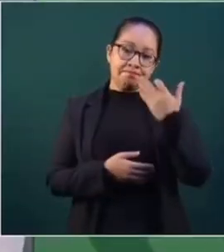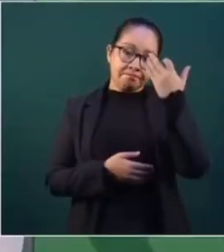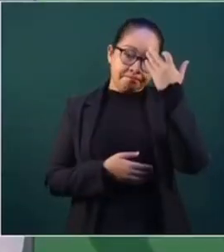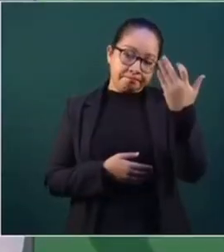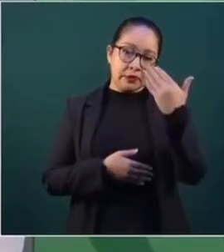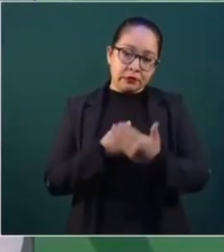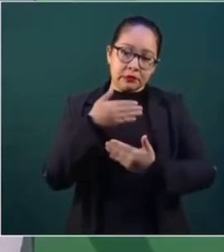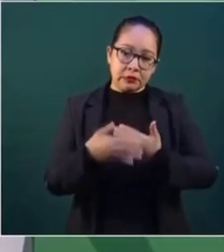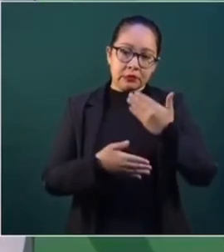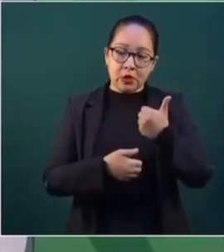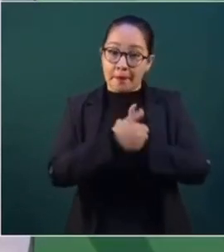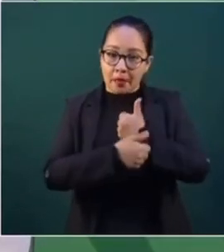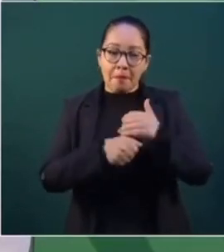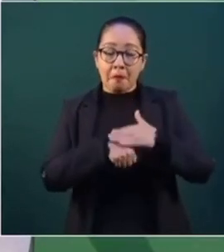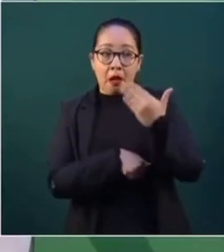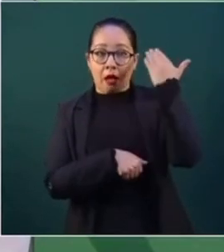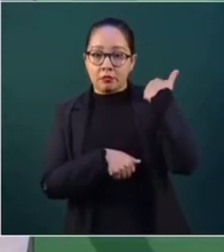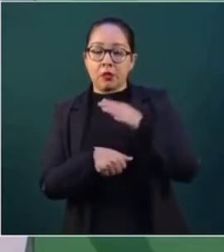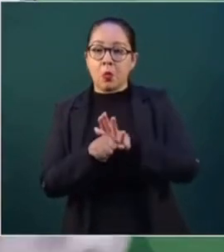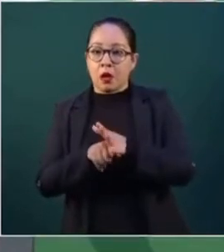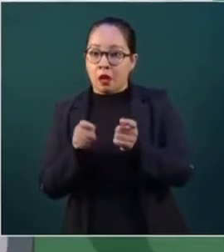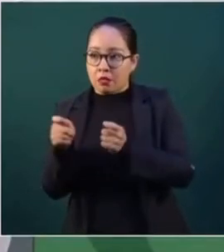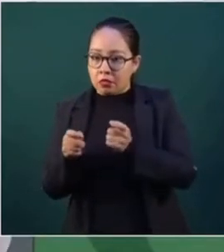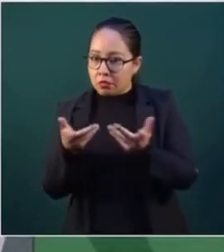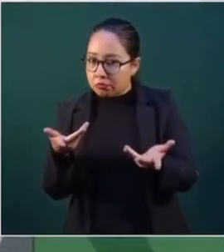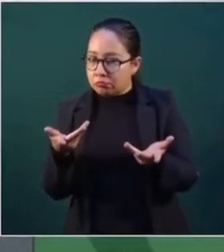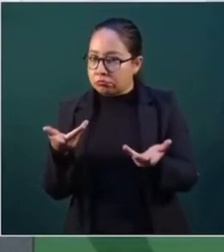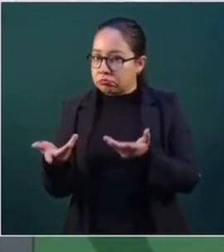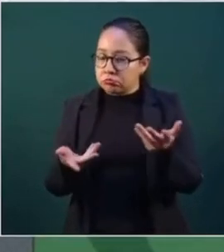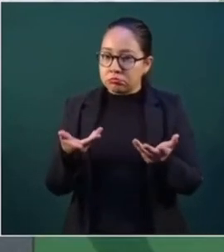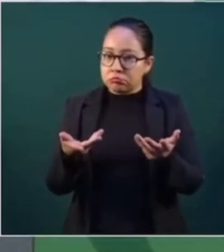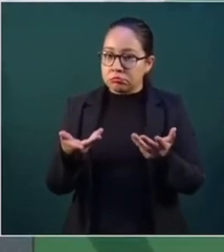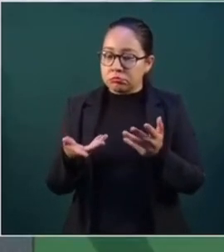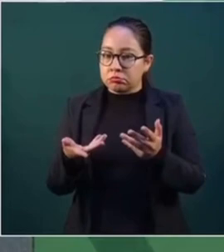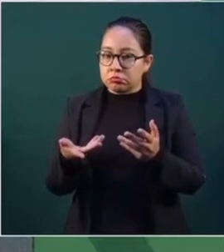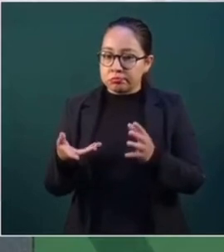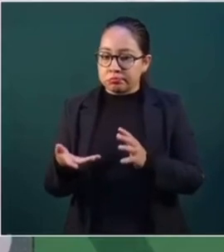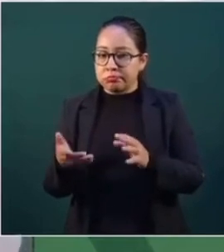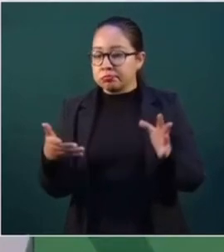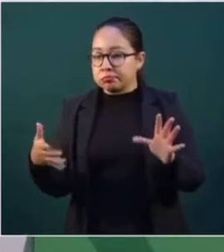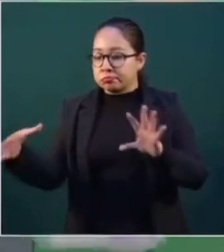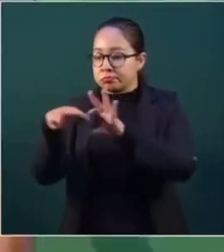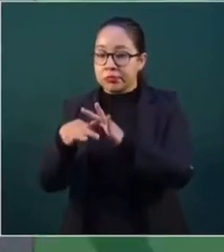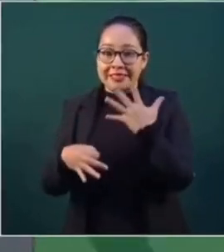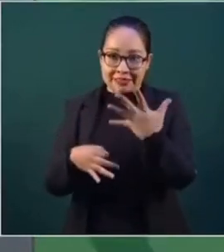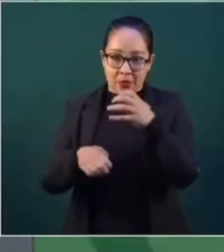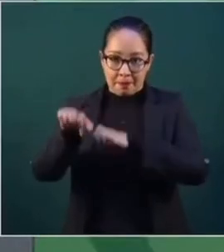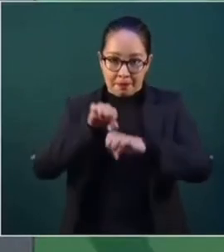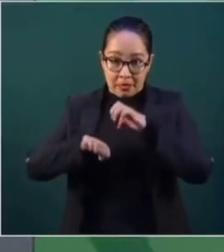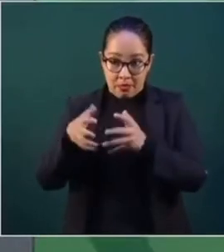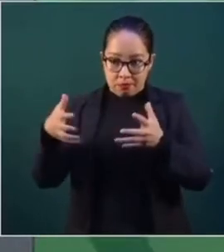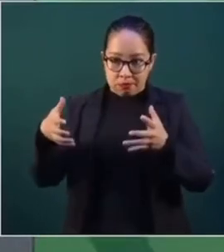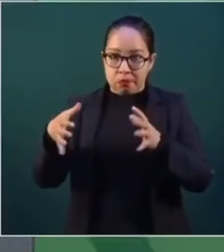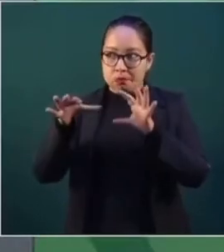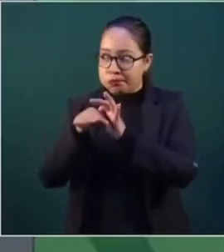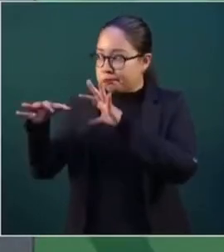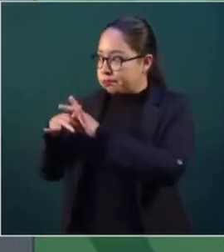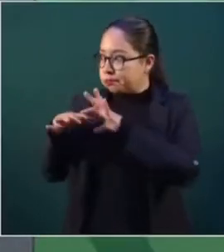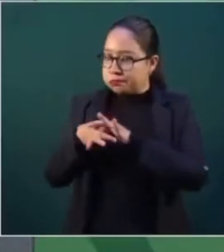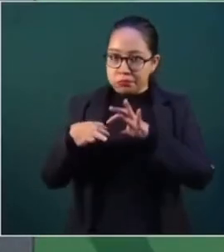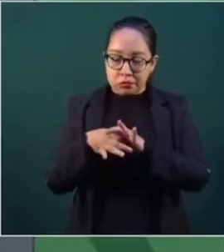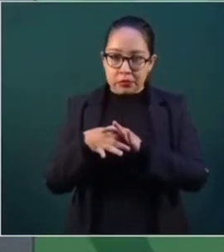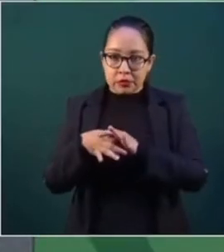se fue creando un monopolio. Se asociaron cinco grandes empresas y empezaron a